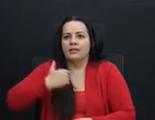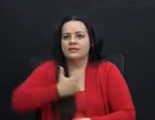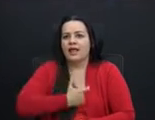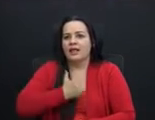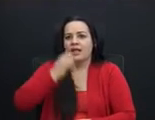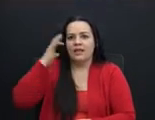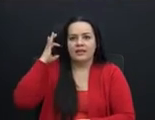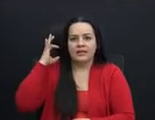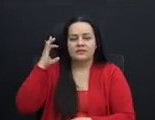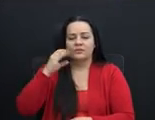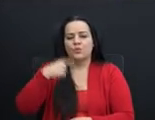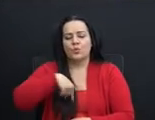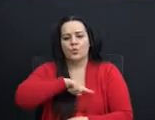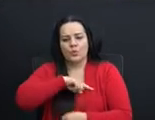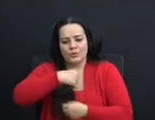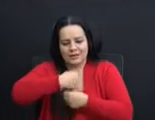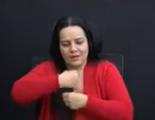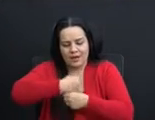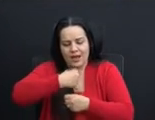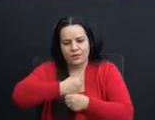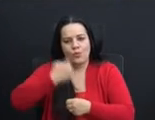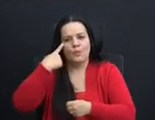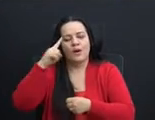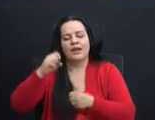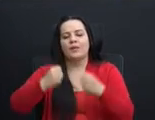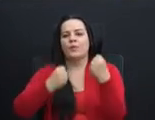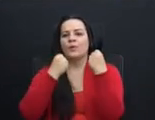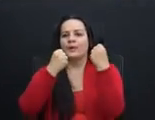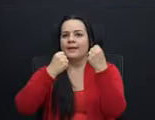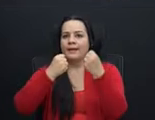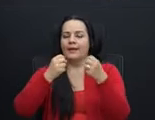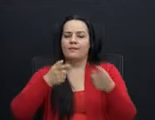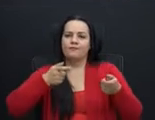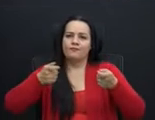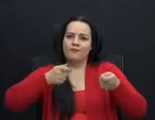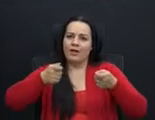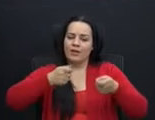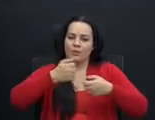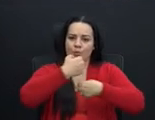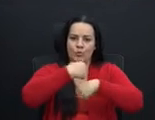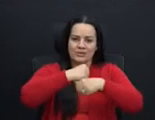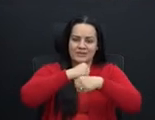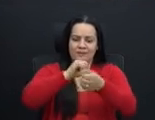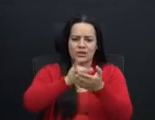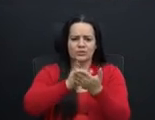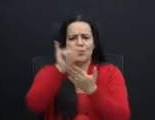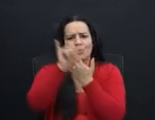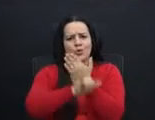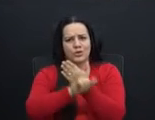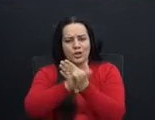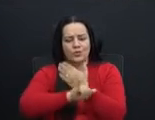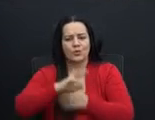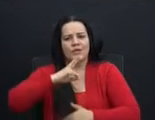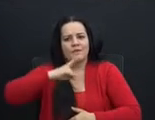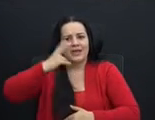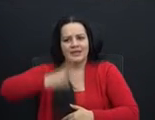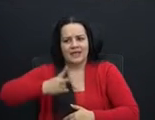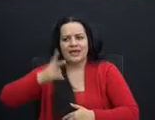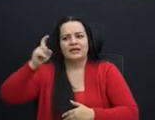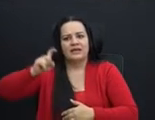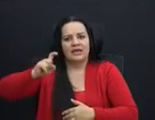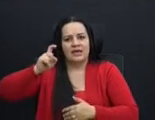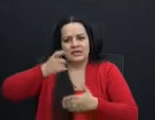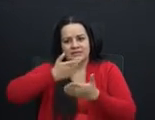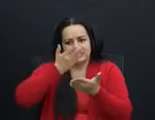que estamos trabajando para fortalecer el régimen municipal. Y este es un proyecto que verdaderamente llega a descentralizar